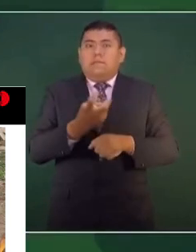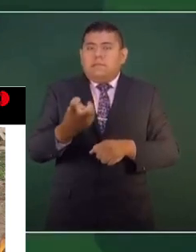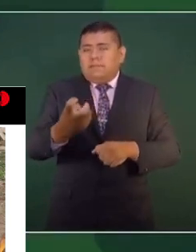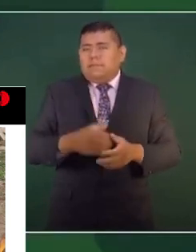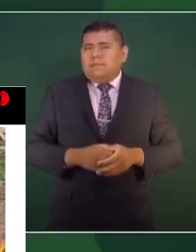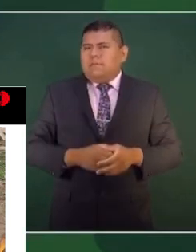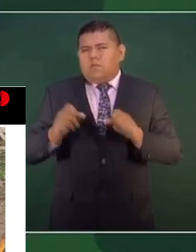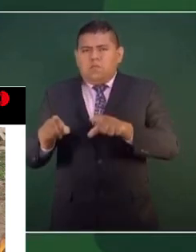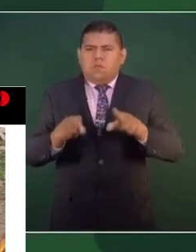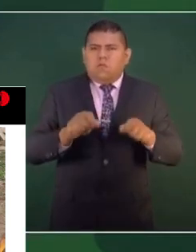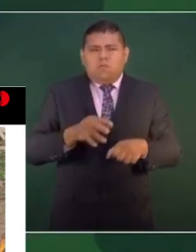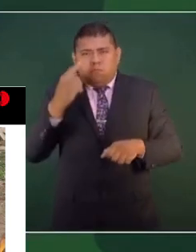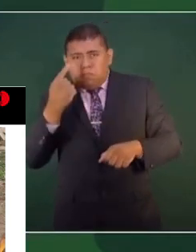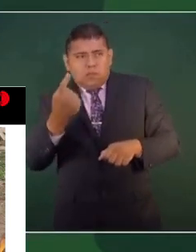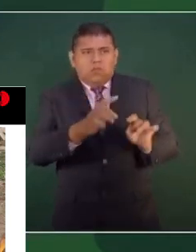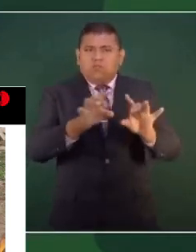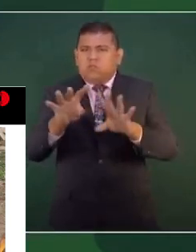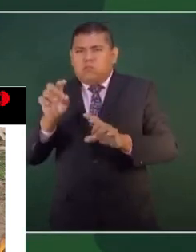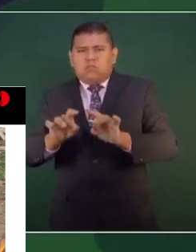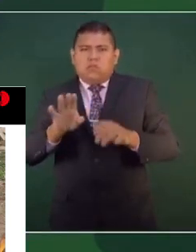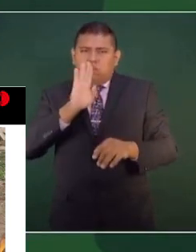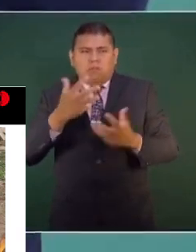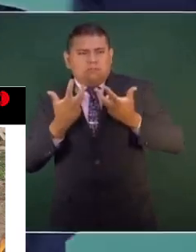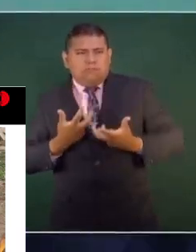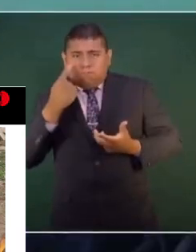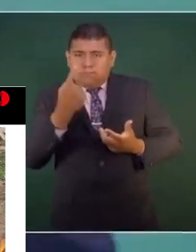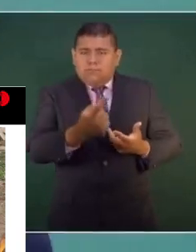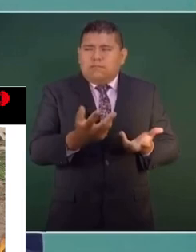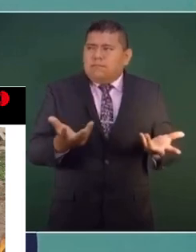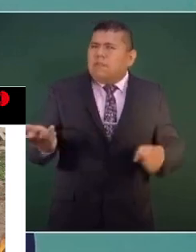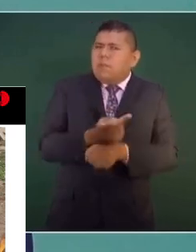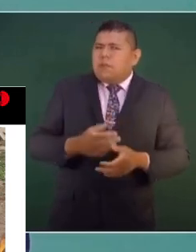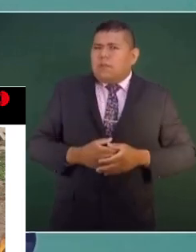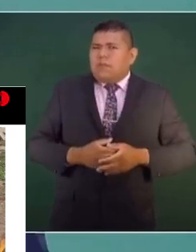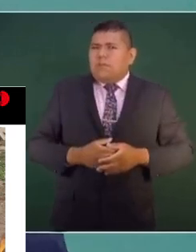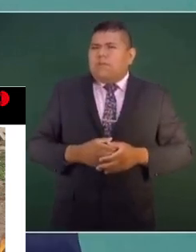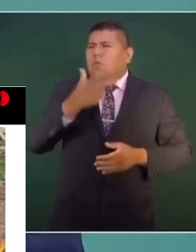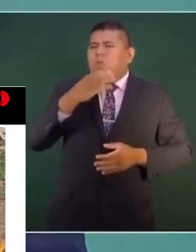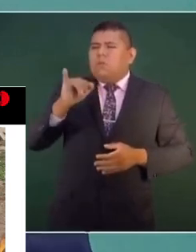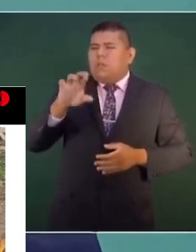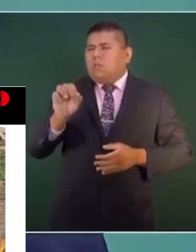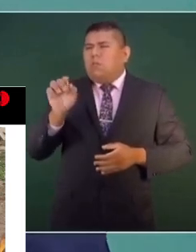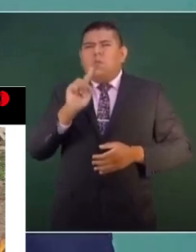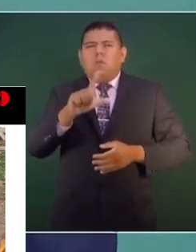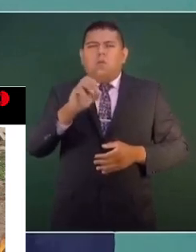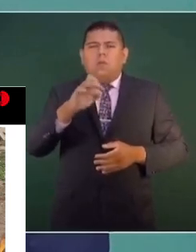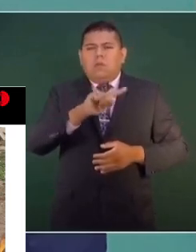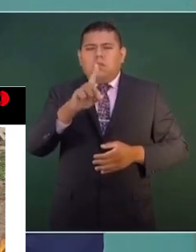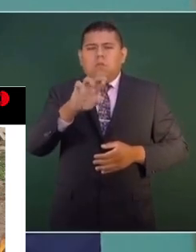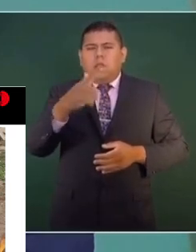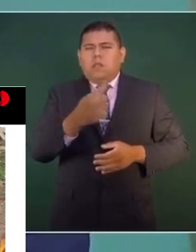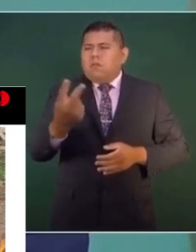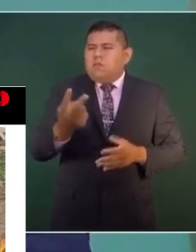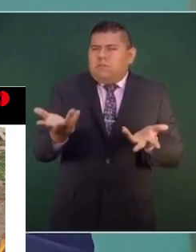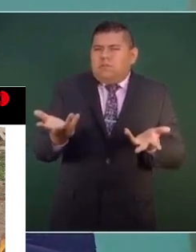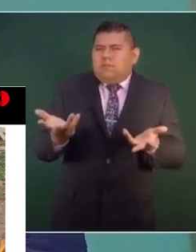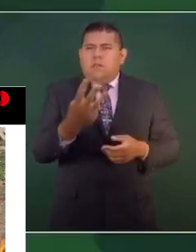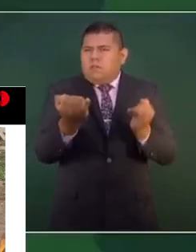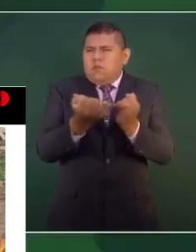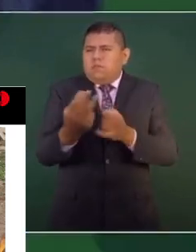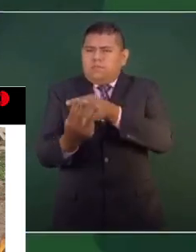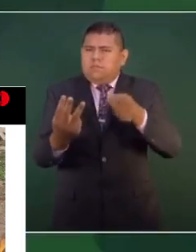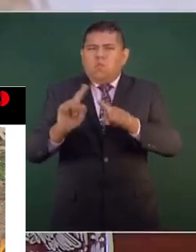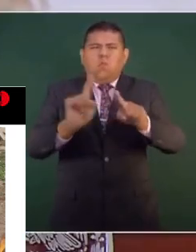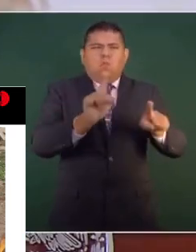suceden estos lamentables hechos y... Ciro y López Doris, Pepe